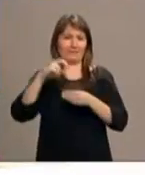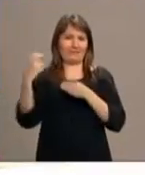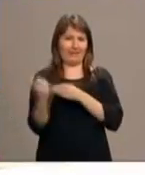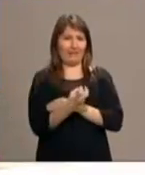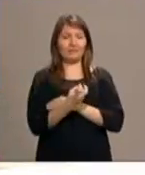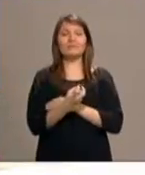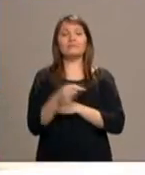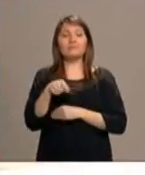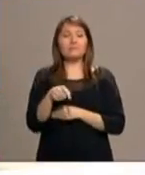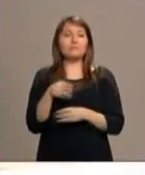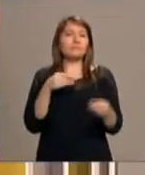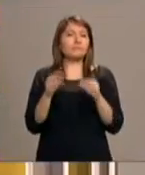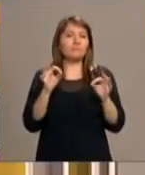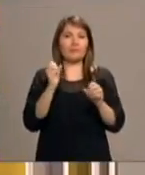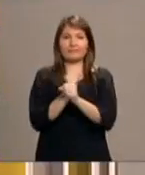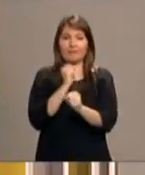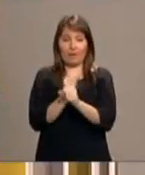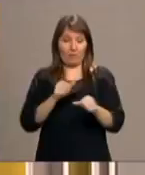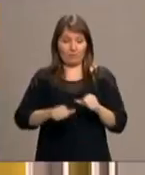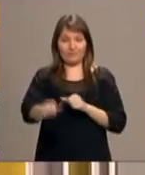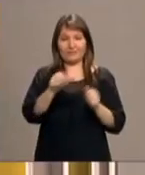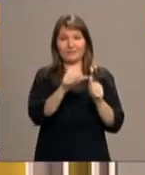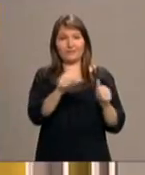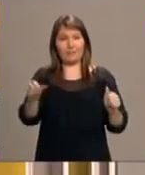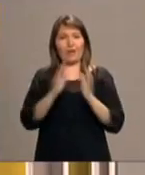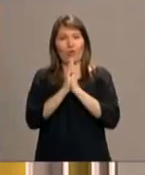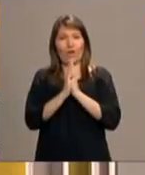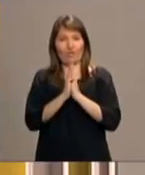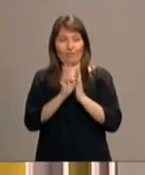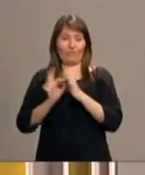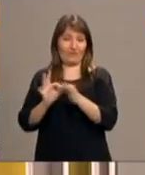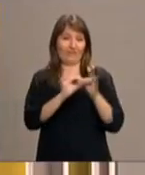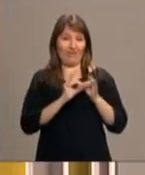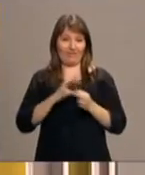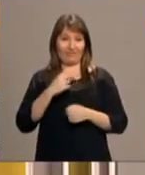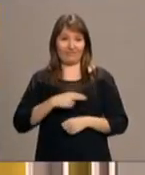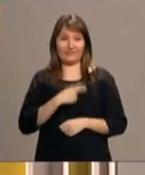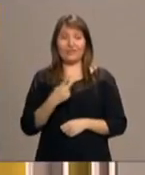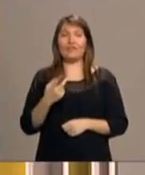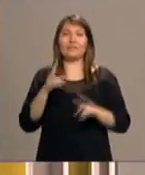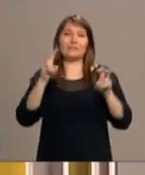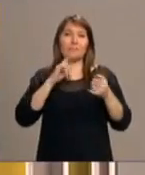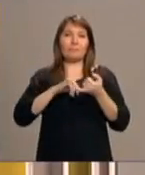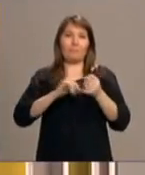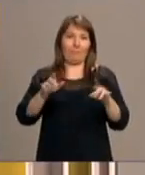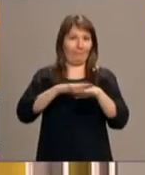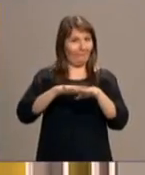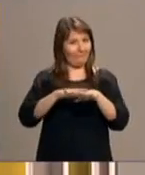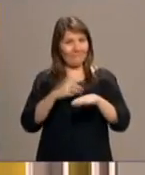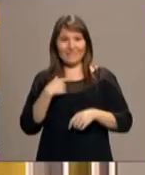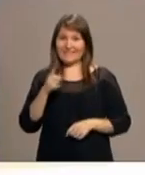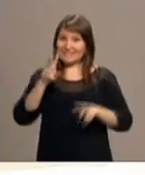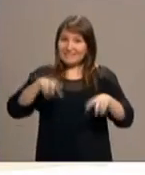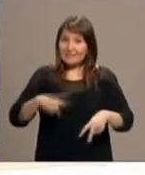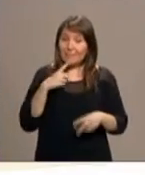.es. ¿Son materiales de trabajo para esta semana de oración? ¿Son matrimonios? ¿Son materiales que se han trabajado